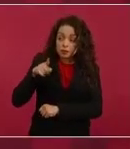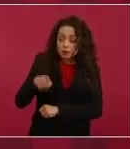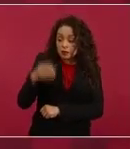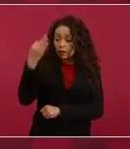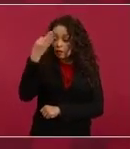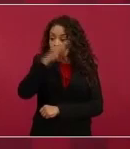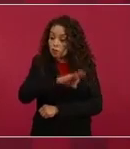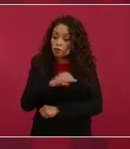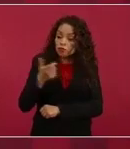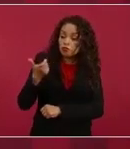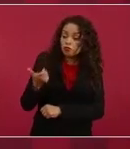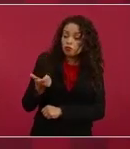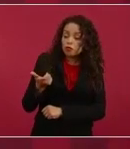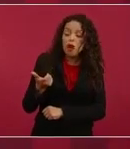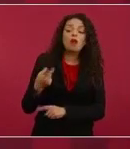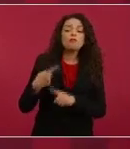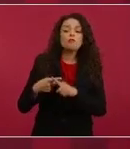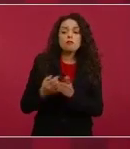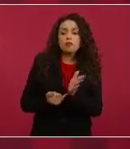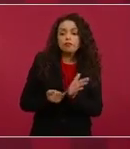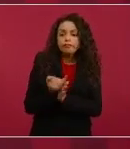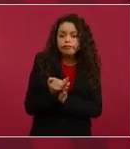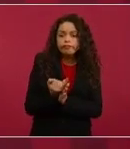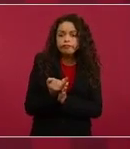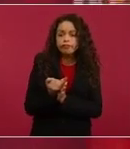decidir la Fiscalía.